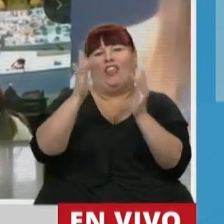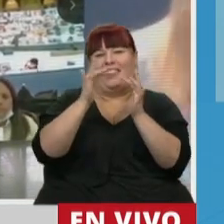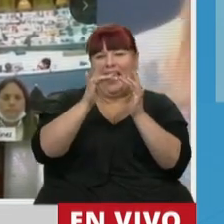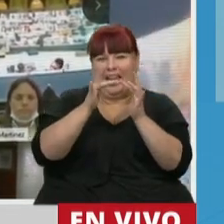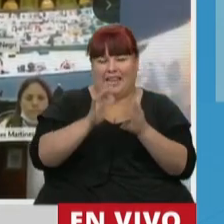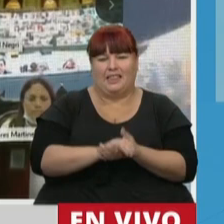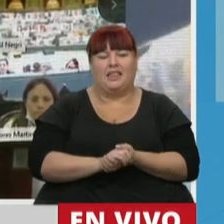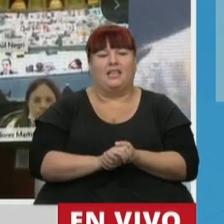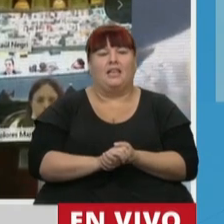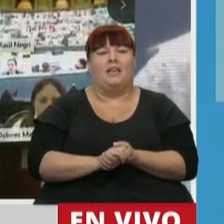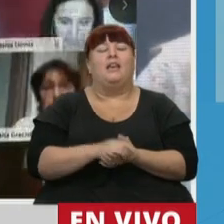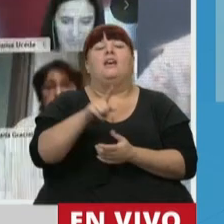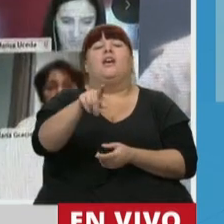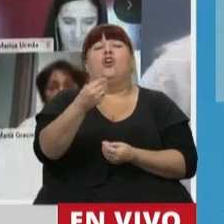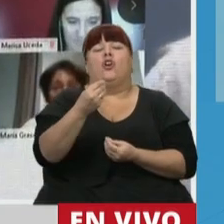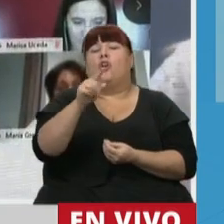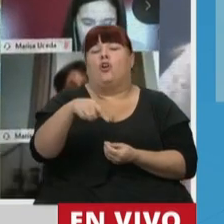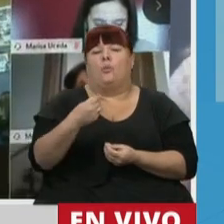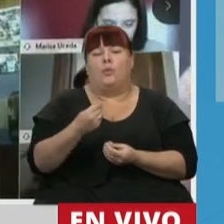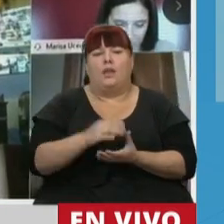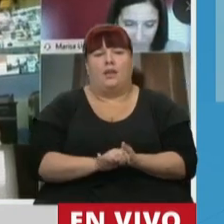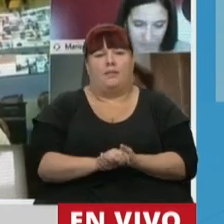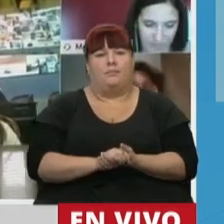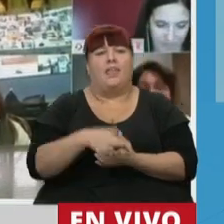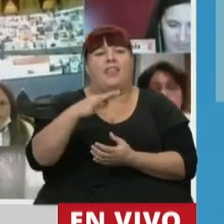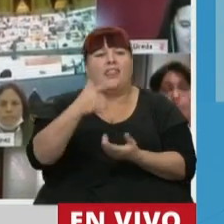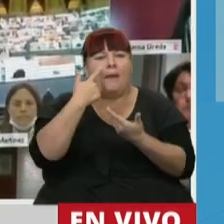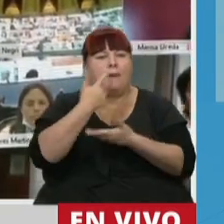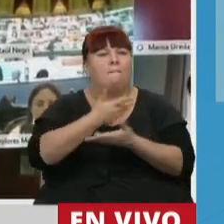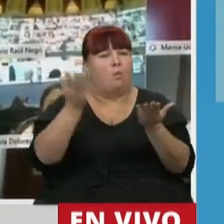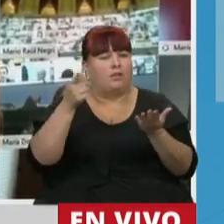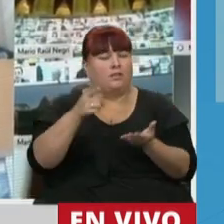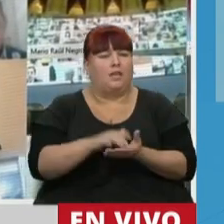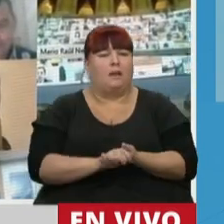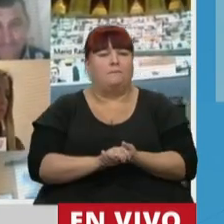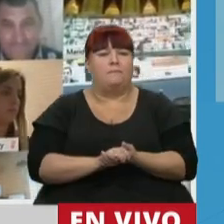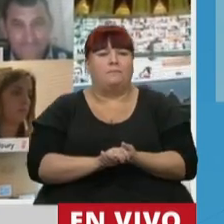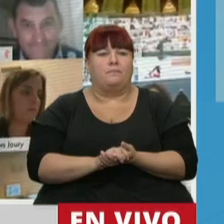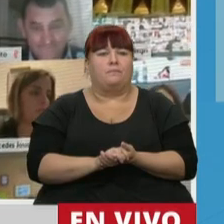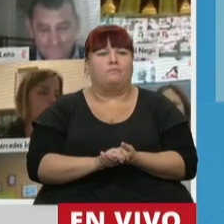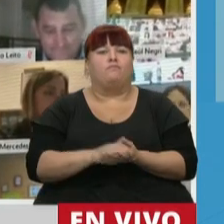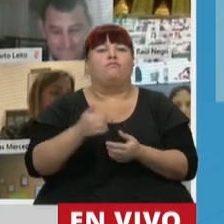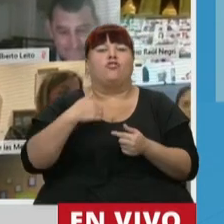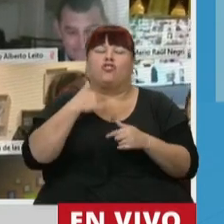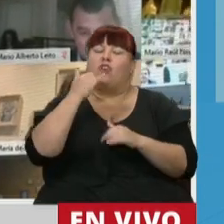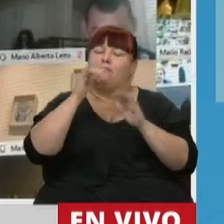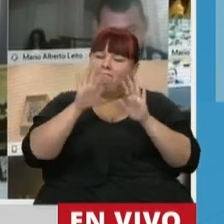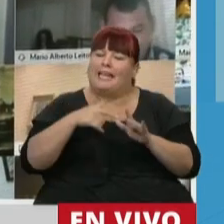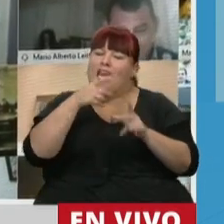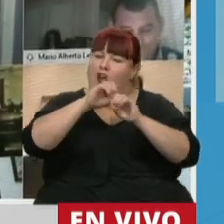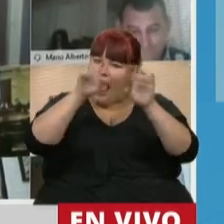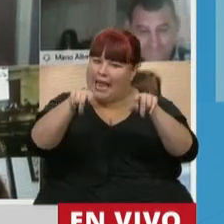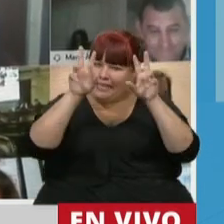que conlleva la visualización de lo que me quiero detener y es